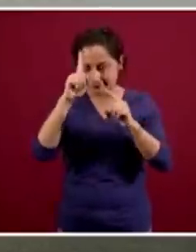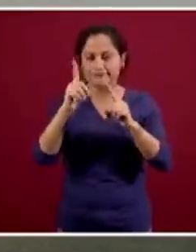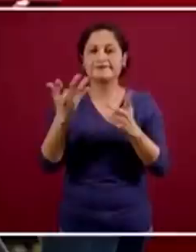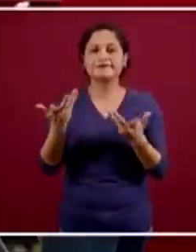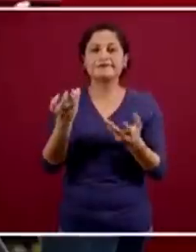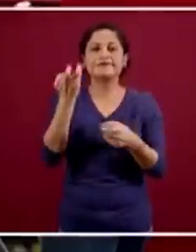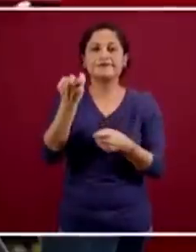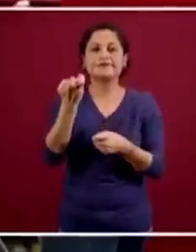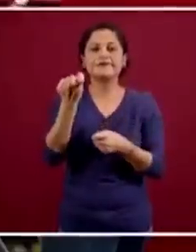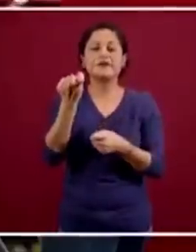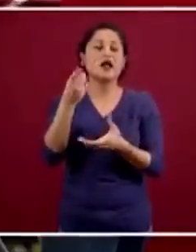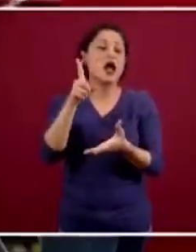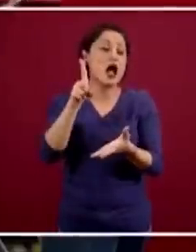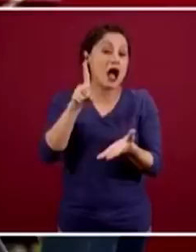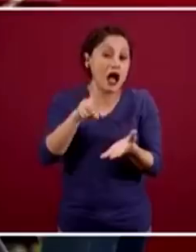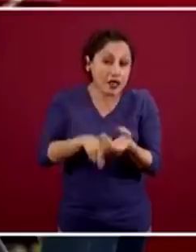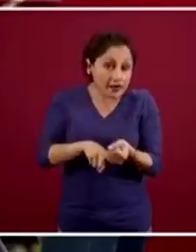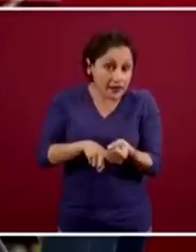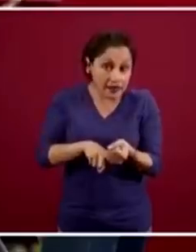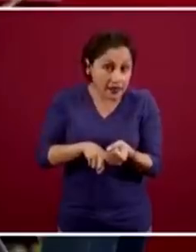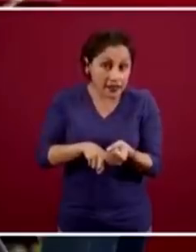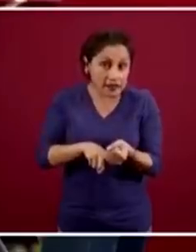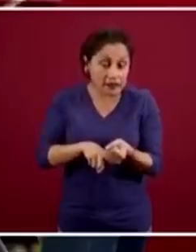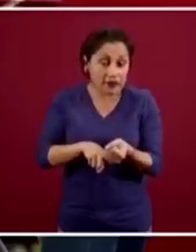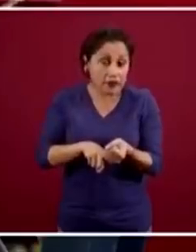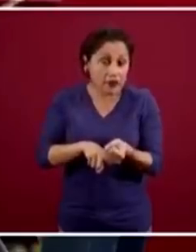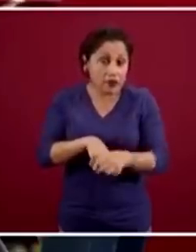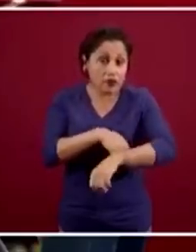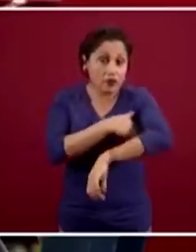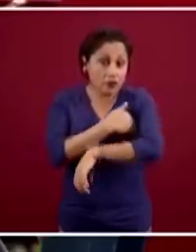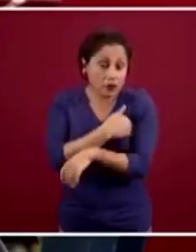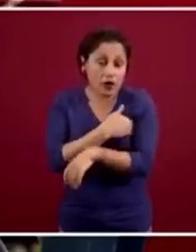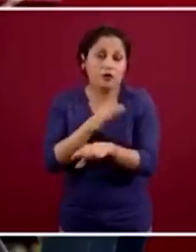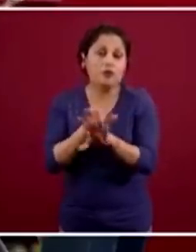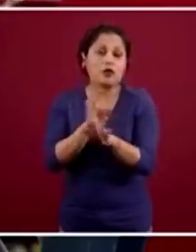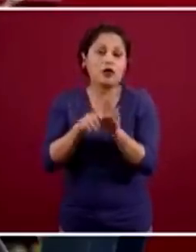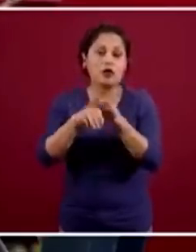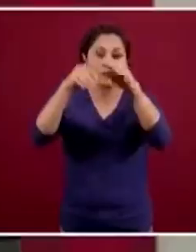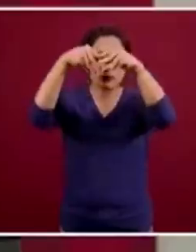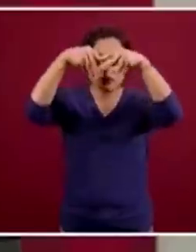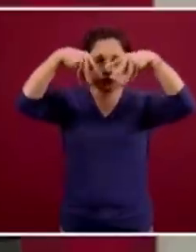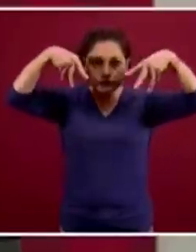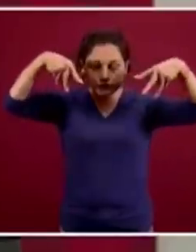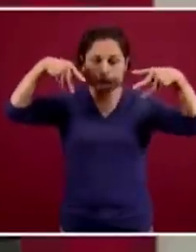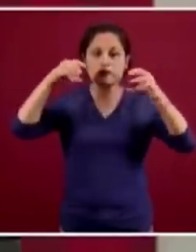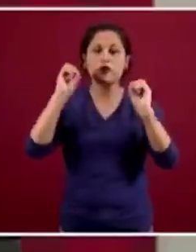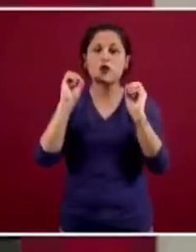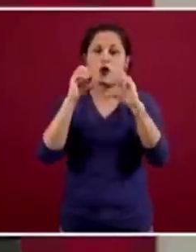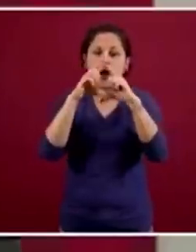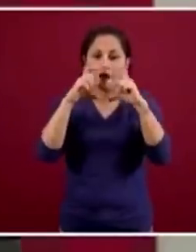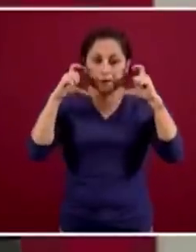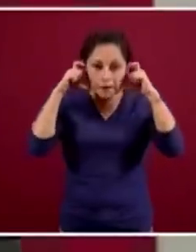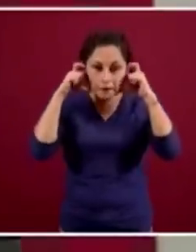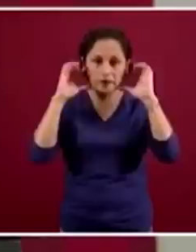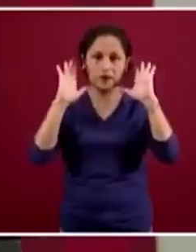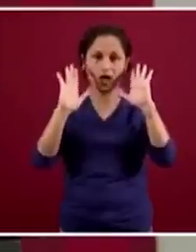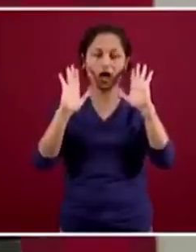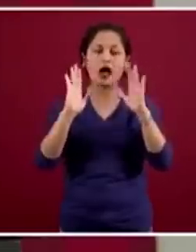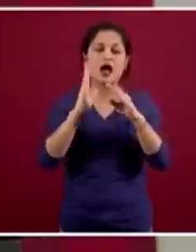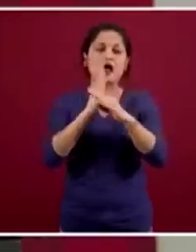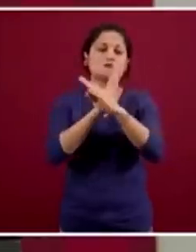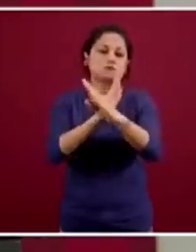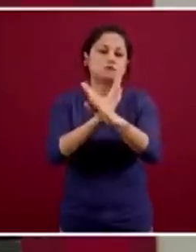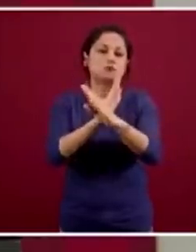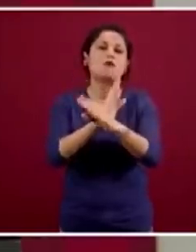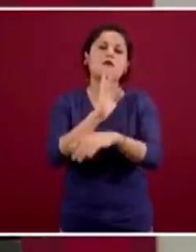físico, como pueden ser estas mascarillas, estos elementos de tela, pues es mejor. La eficiencia de